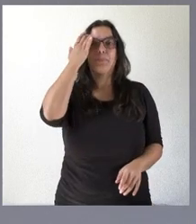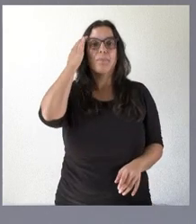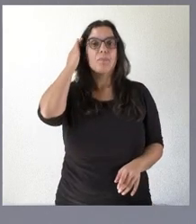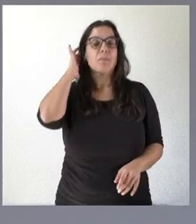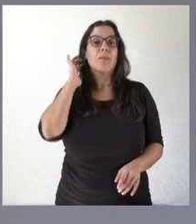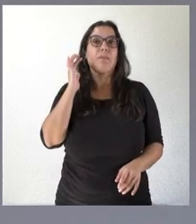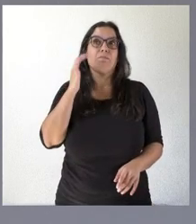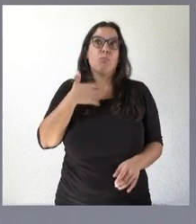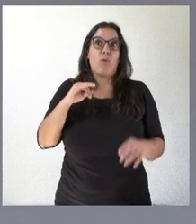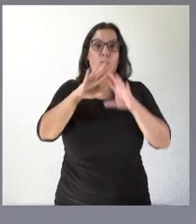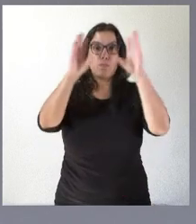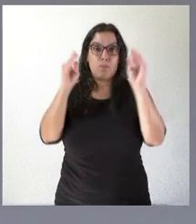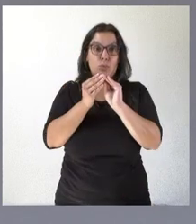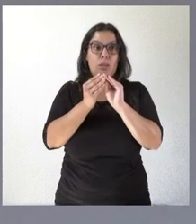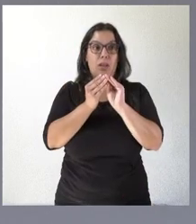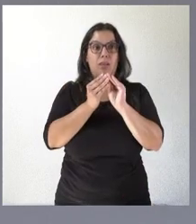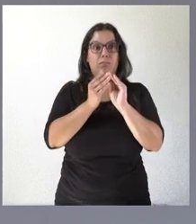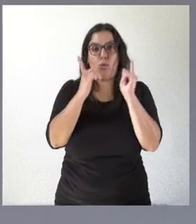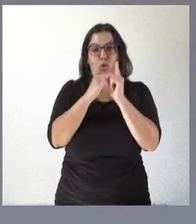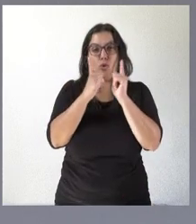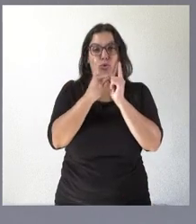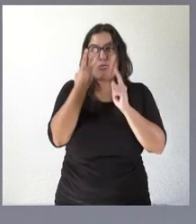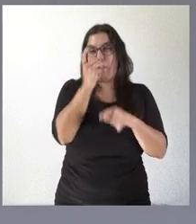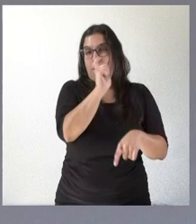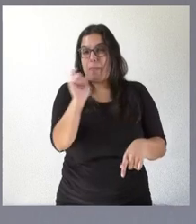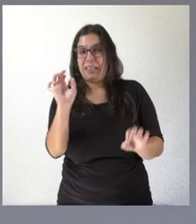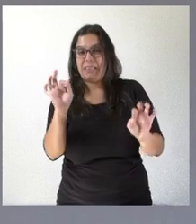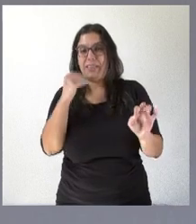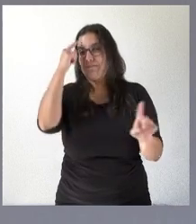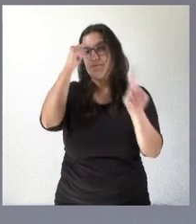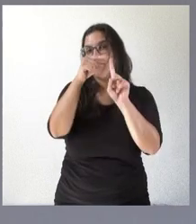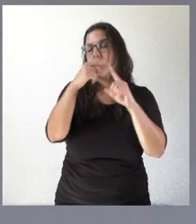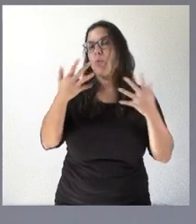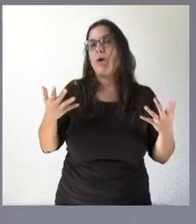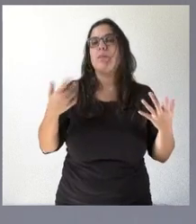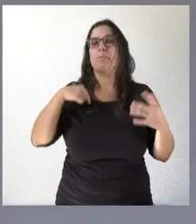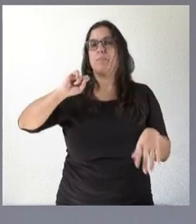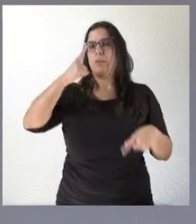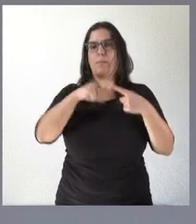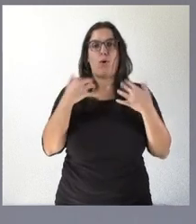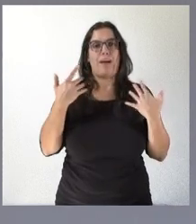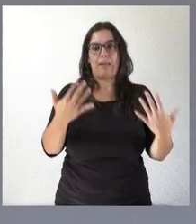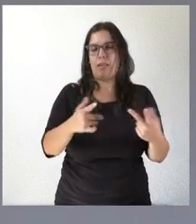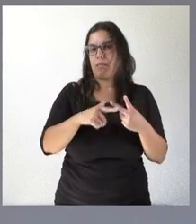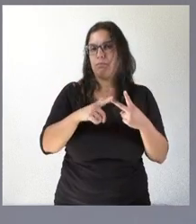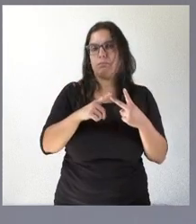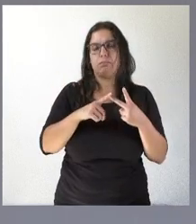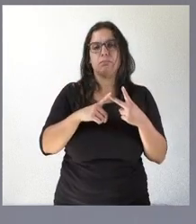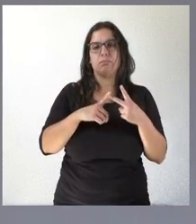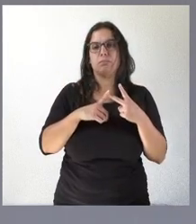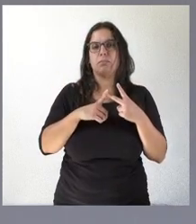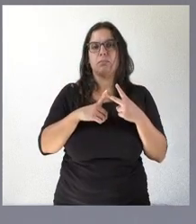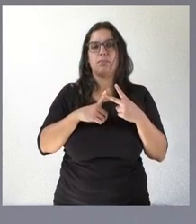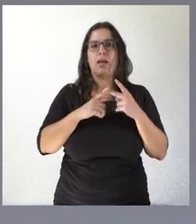resumirlo en tres palabras, ¿cuál es la idea que persigue este decreto? En primer lugar, agilidad. En segundo lugar,